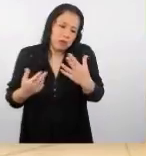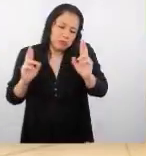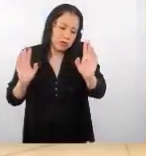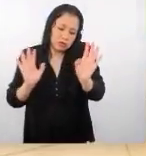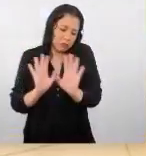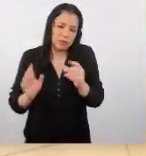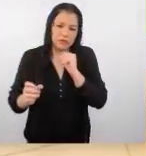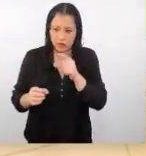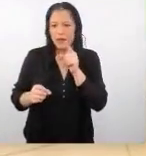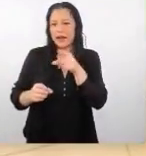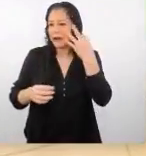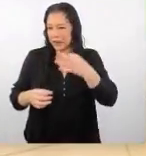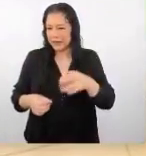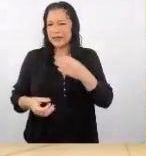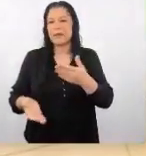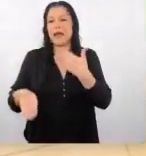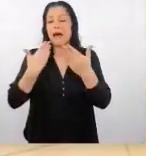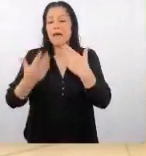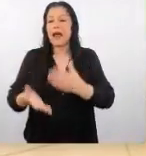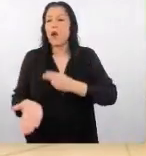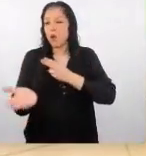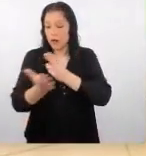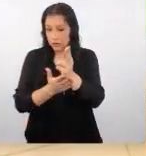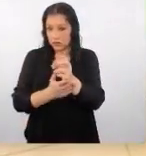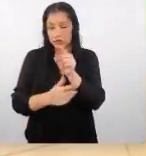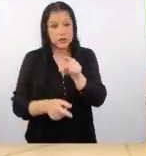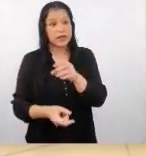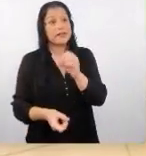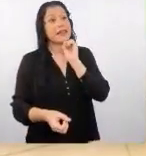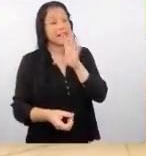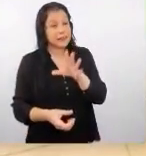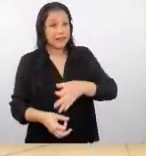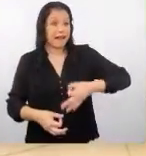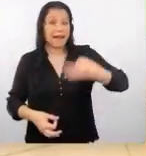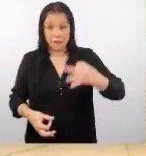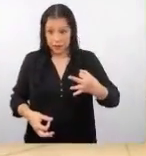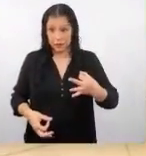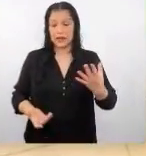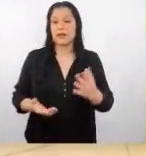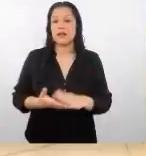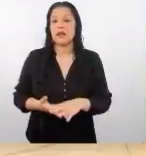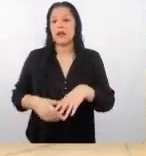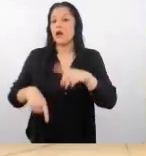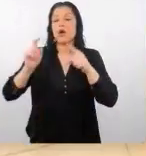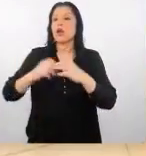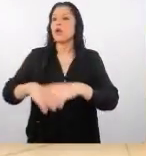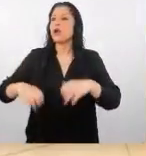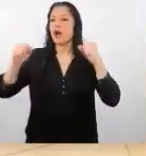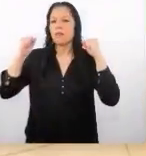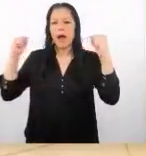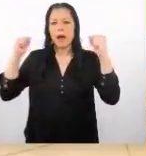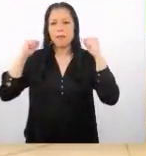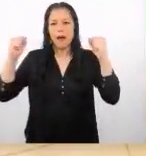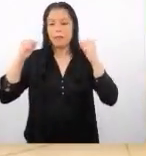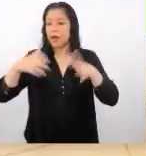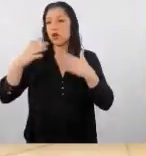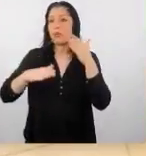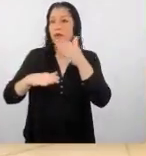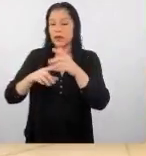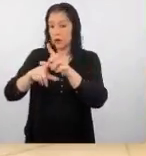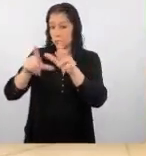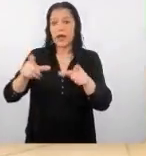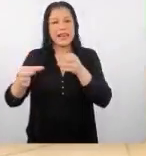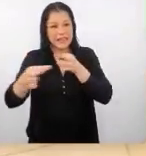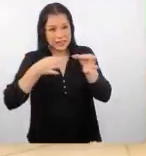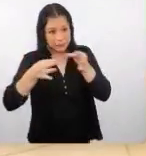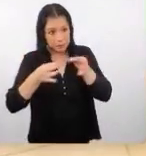realmente es así ellos lo van a comprender si ustedes le dicen la verdad o que ha pasado ha habido alguna huelga ha habido algo y no pueden pasar a algún lugar y les